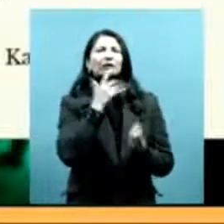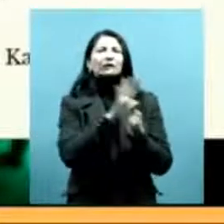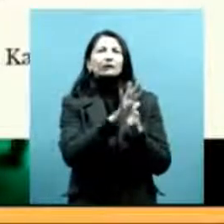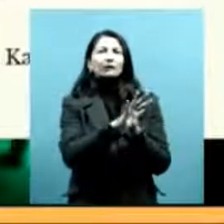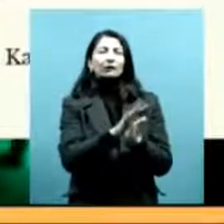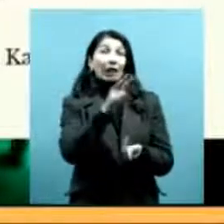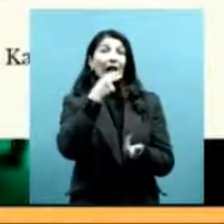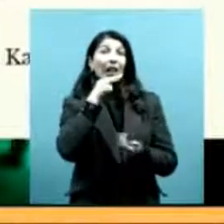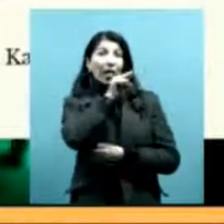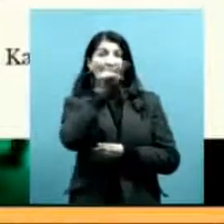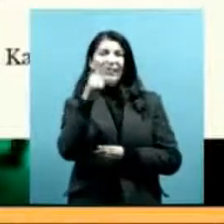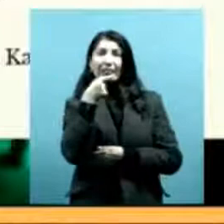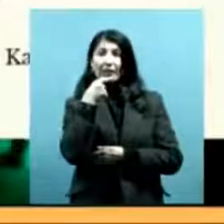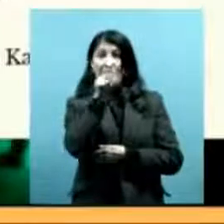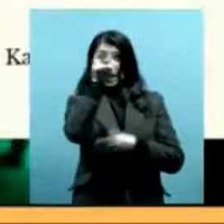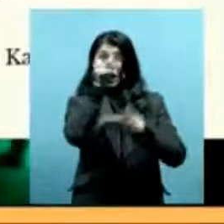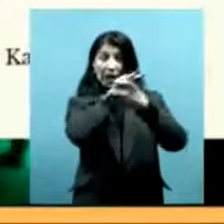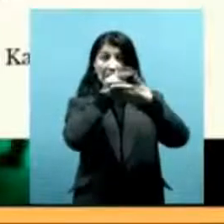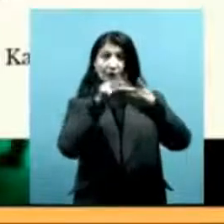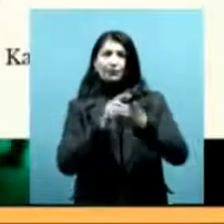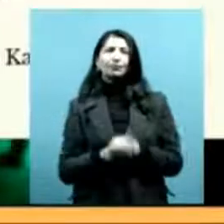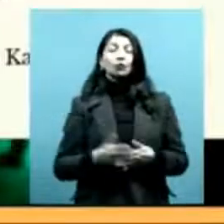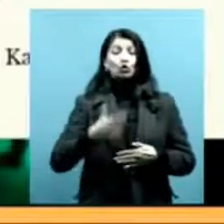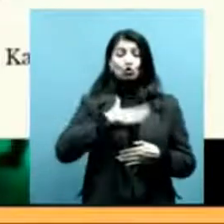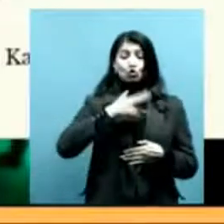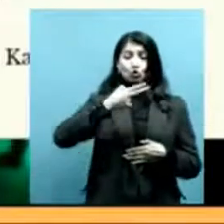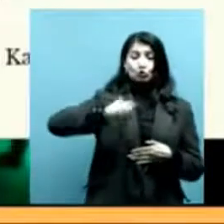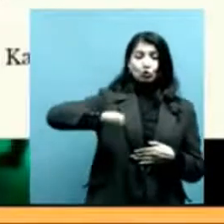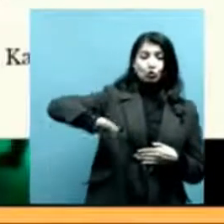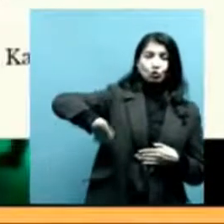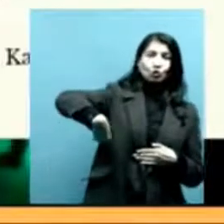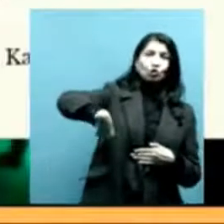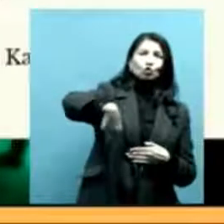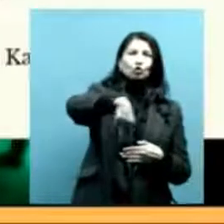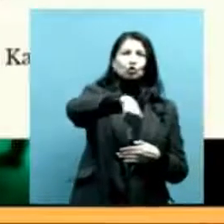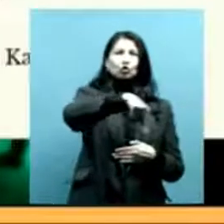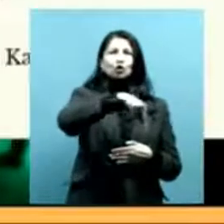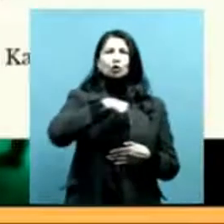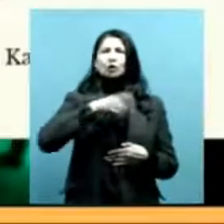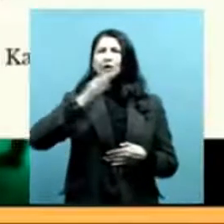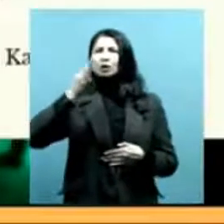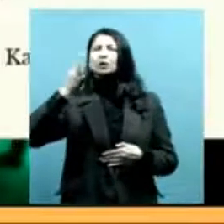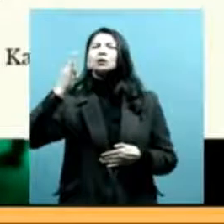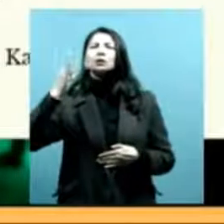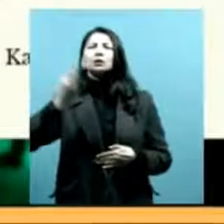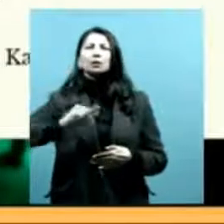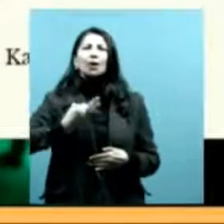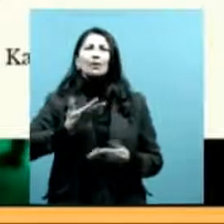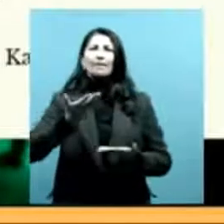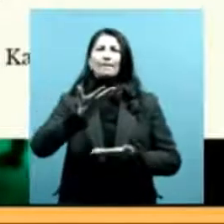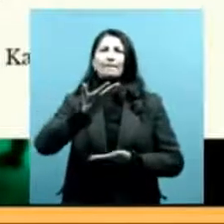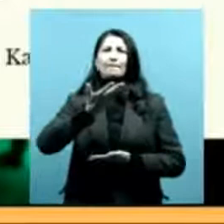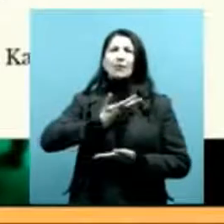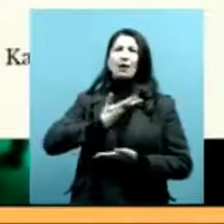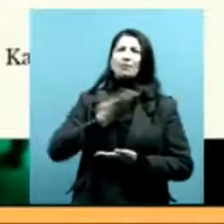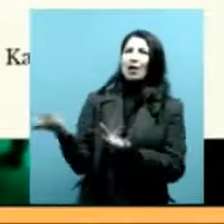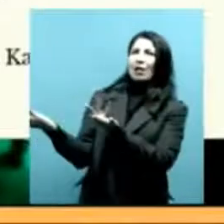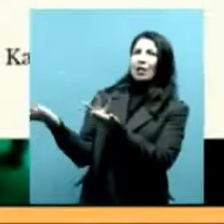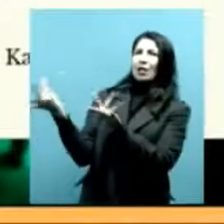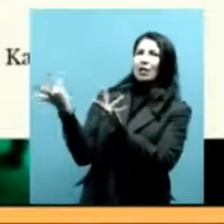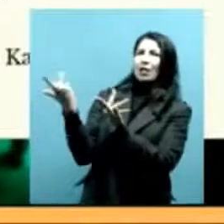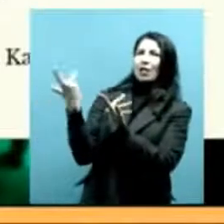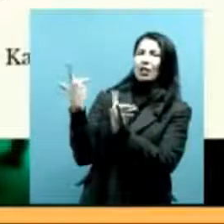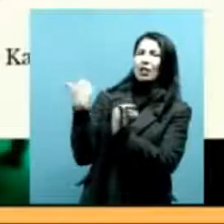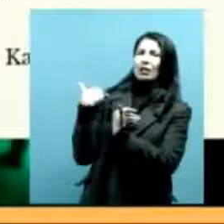leo tal cual, ¿sí? A nosotros siempre mamá nos contaba lo anterior, lo pasado. Nunca nos dejó